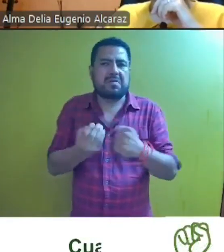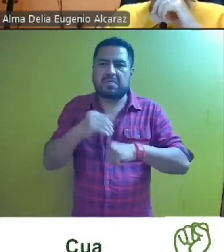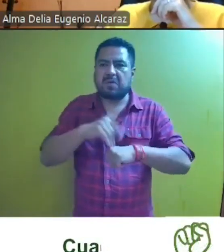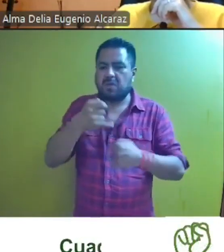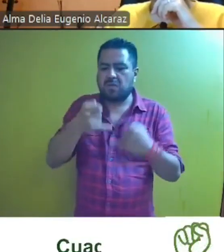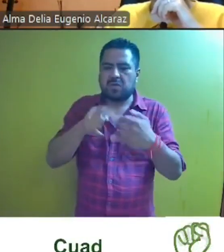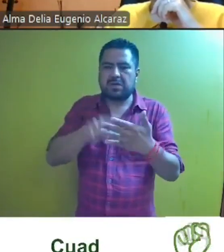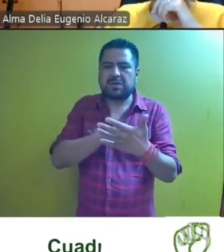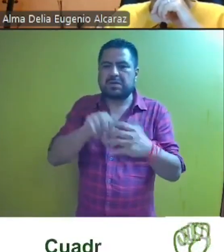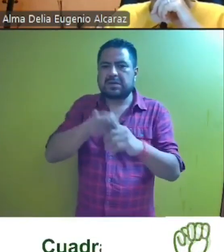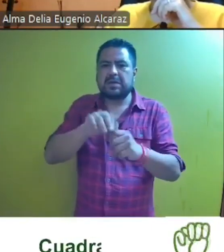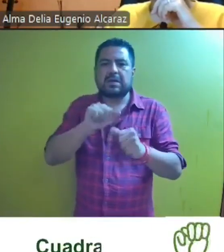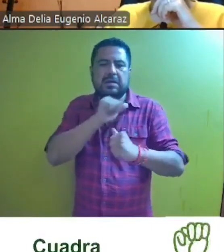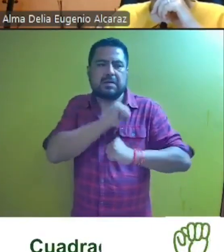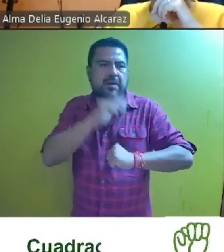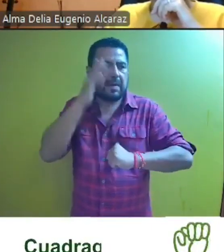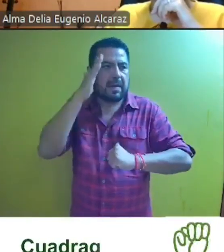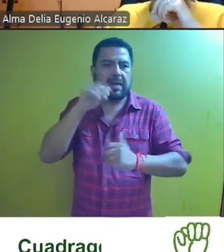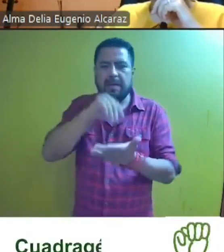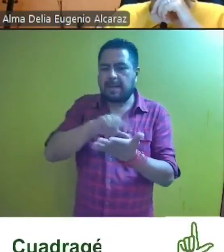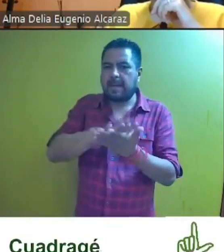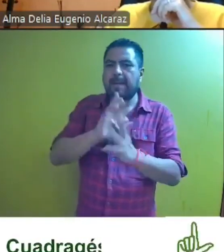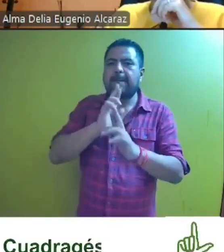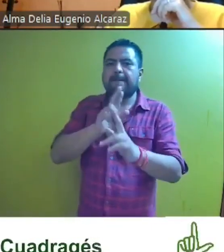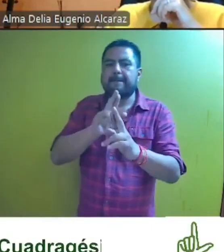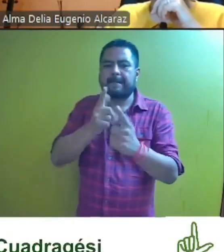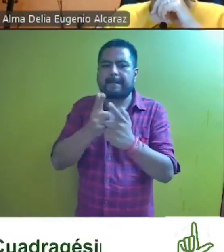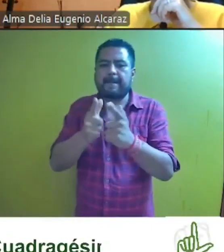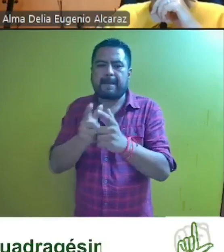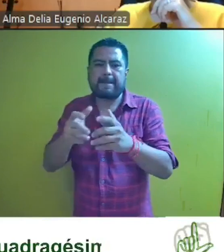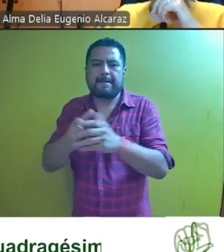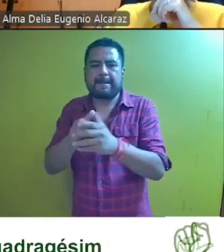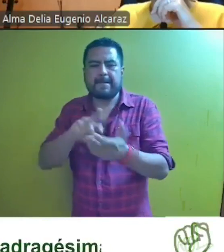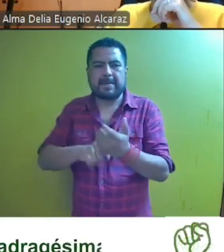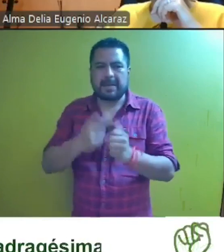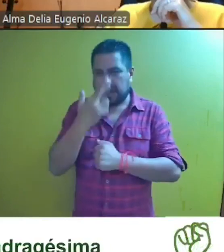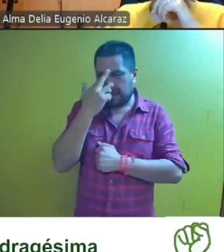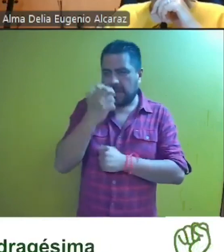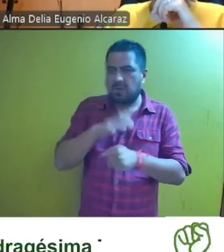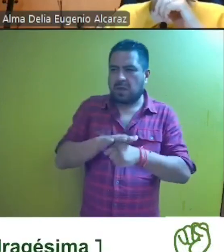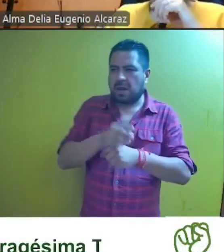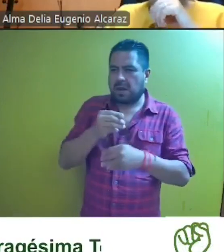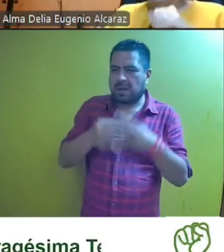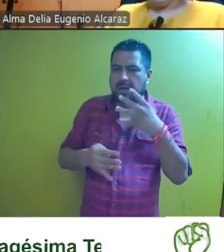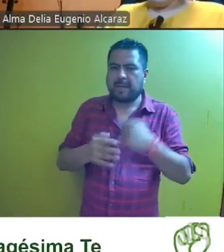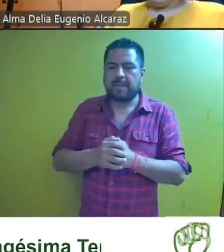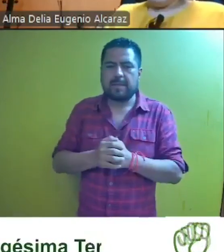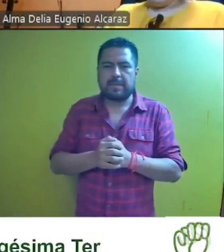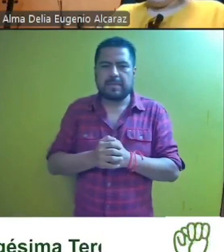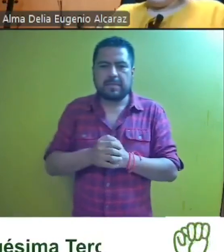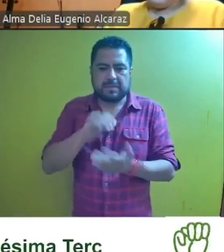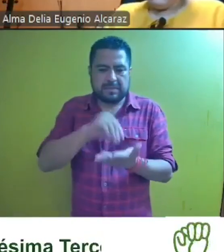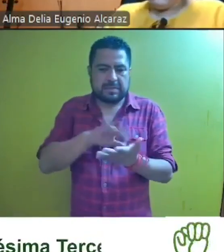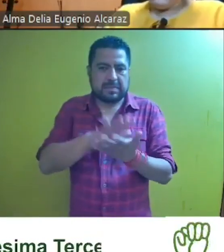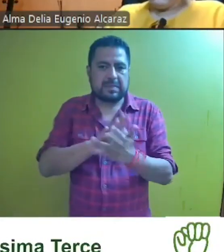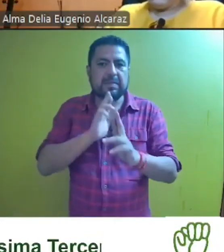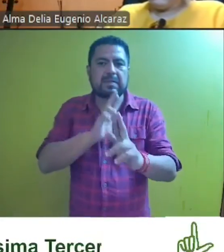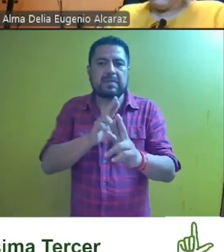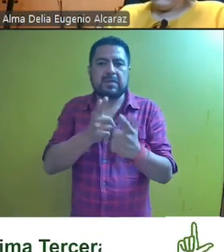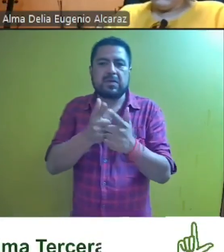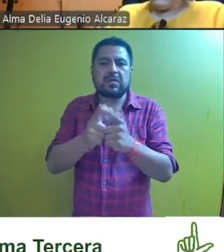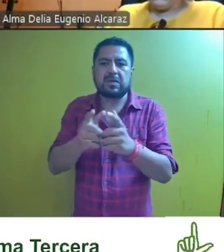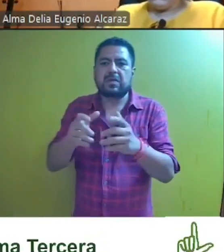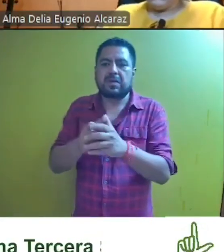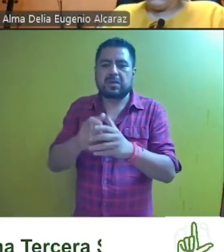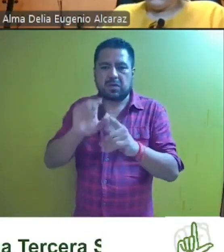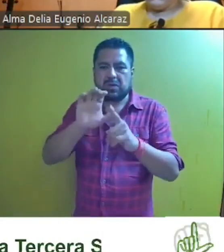juicio electoral ciudadano y en consecuencia confirmar la resolución partidaria impugnada por las razones siguientes en la citada resolución intrapartidaria la